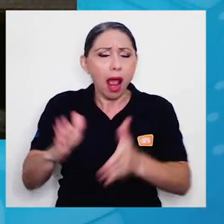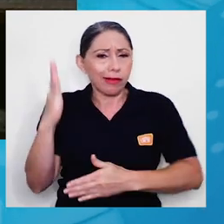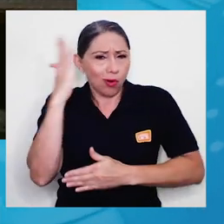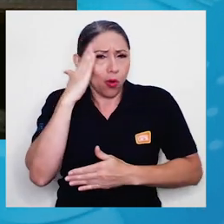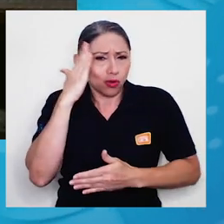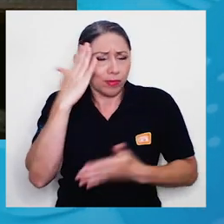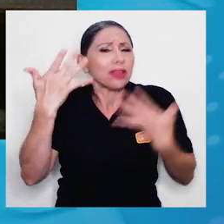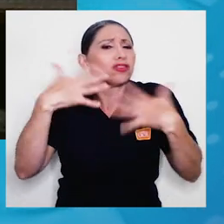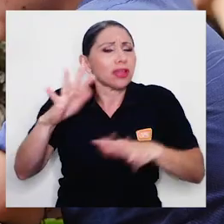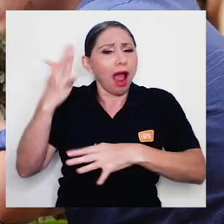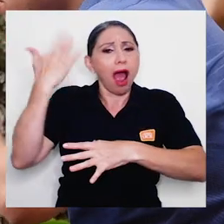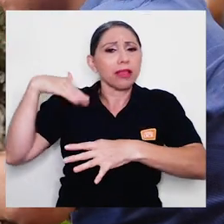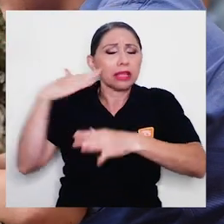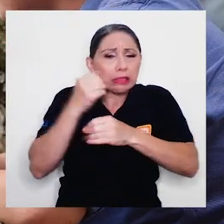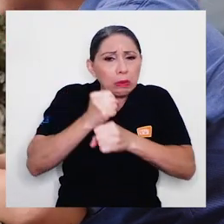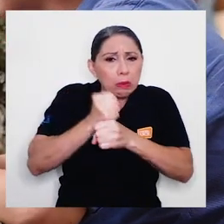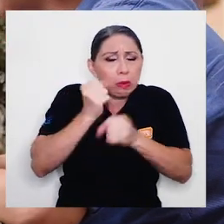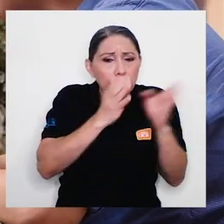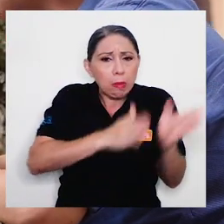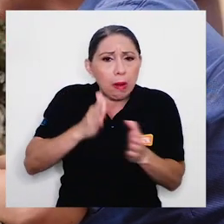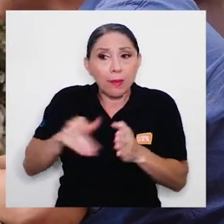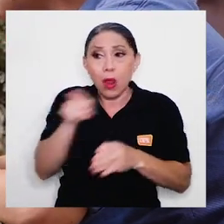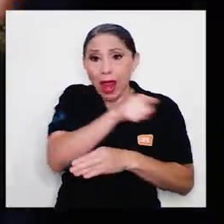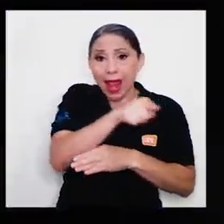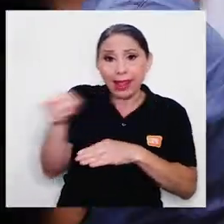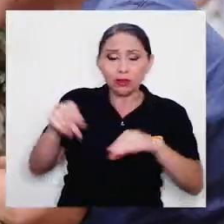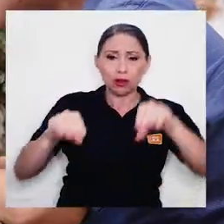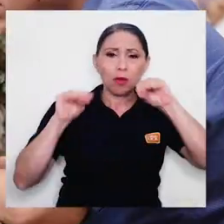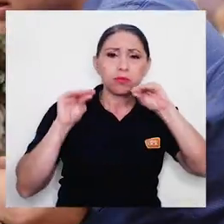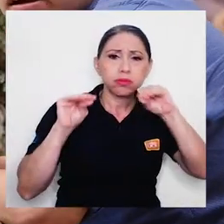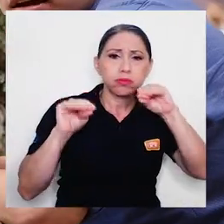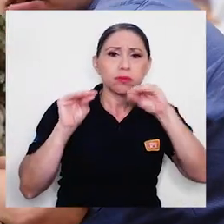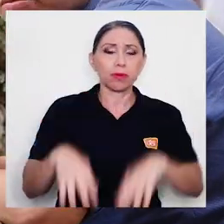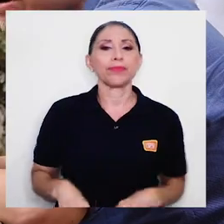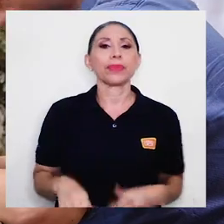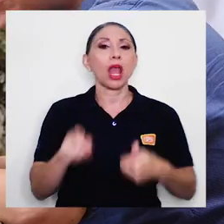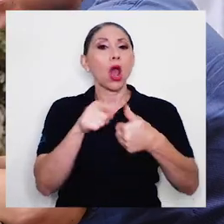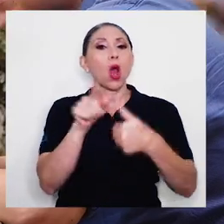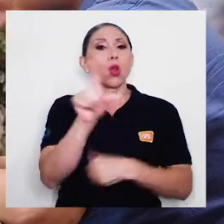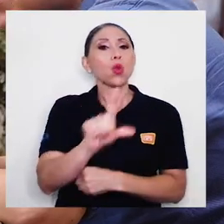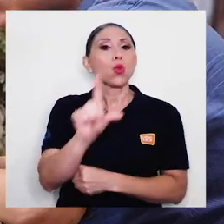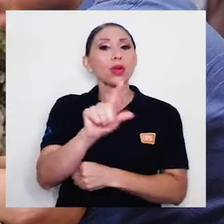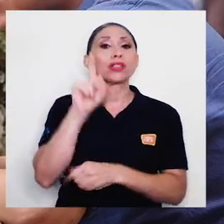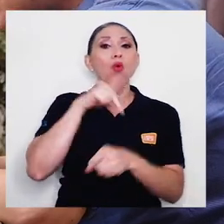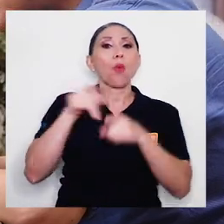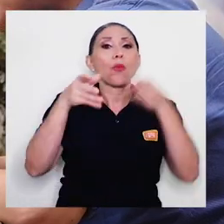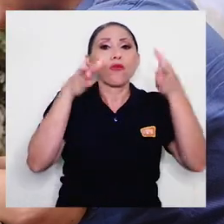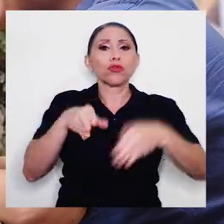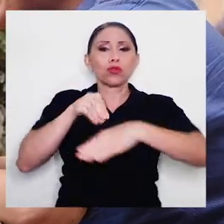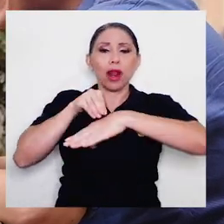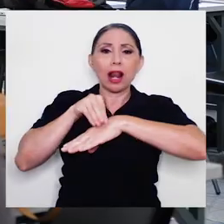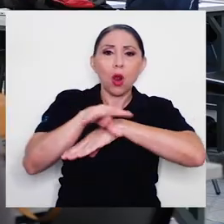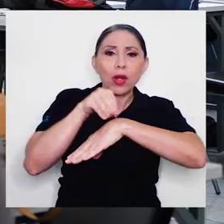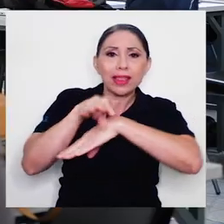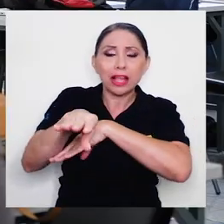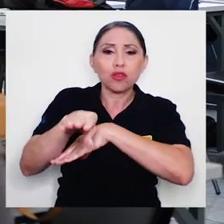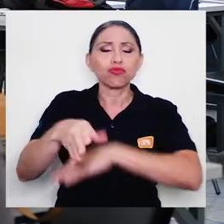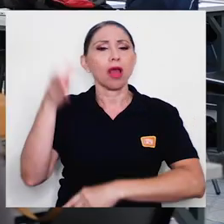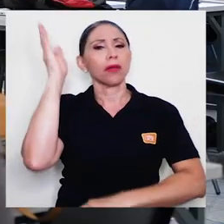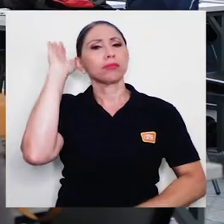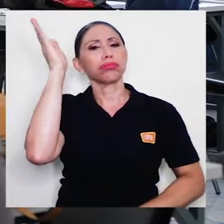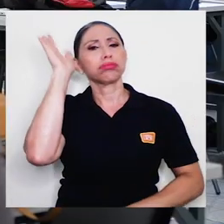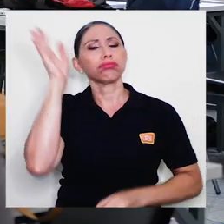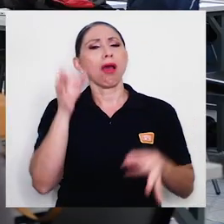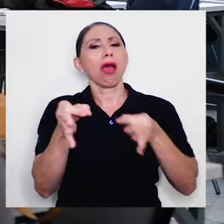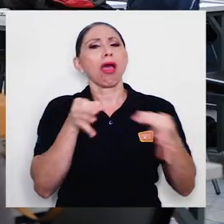trabajo previo y son los y las que las van a impartir. El día lunes, un profesional en orientación brindará una